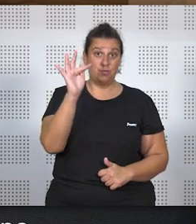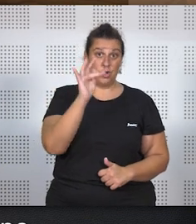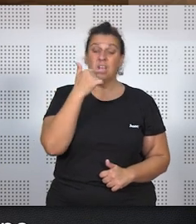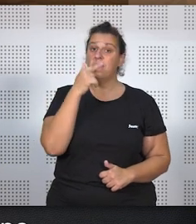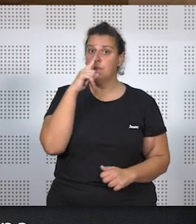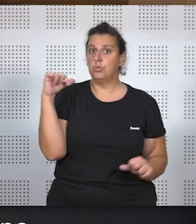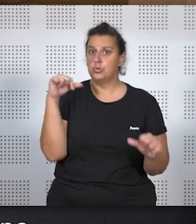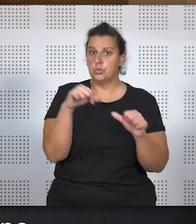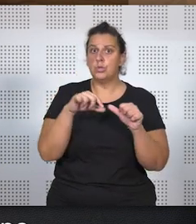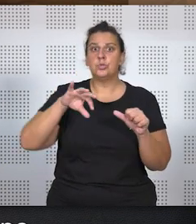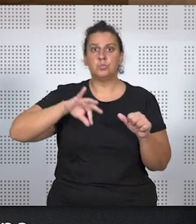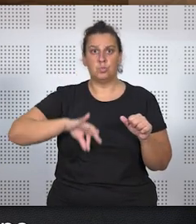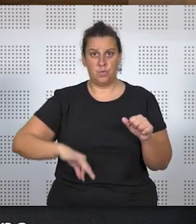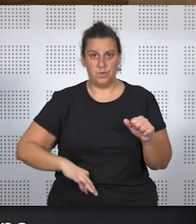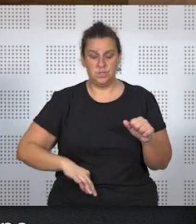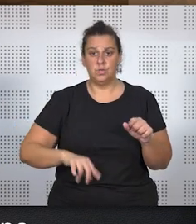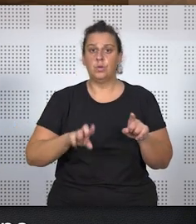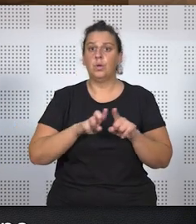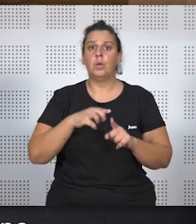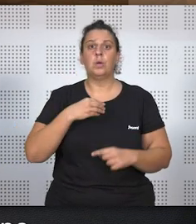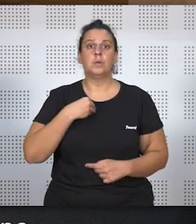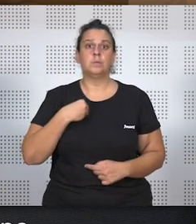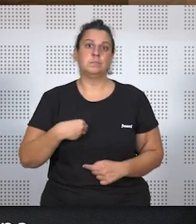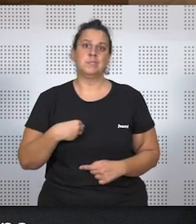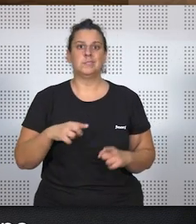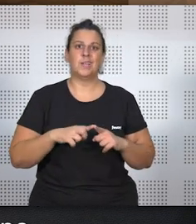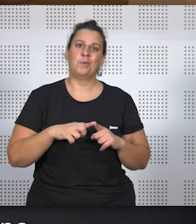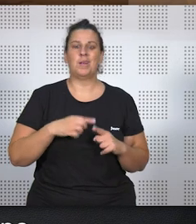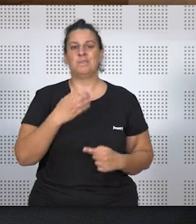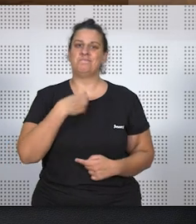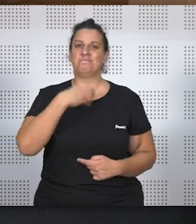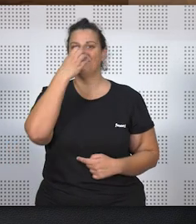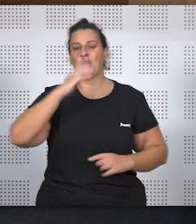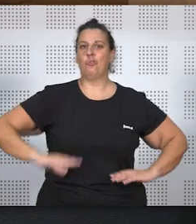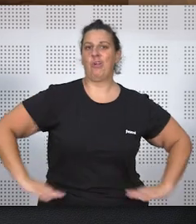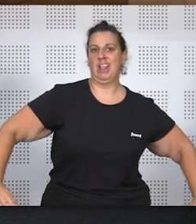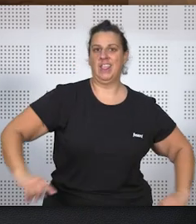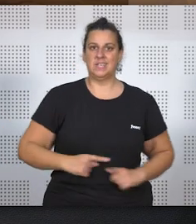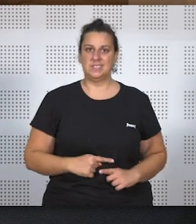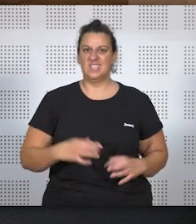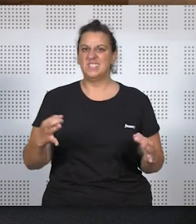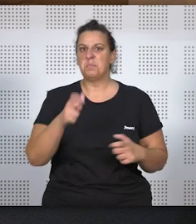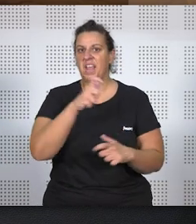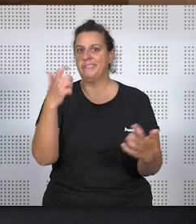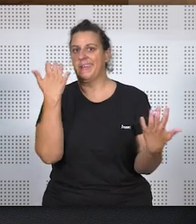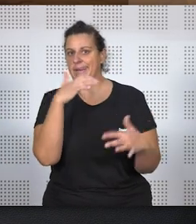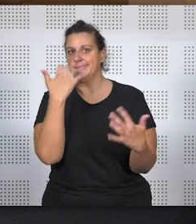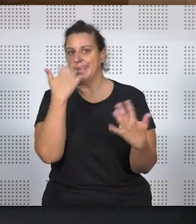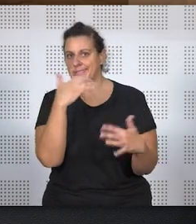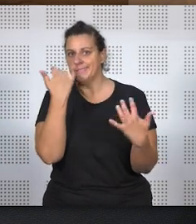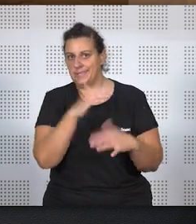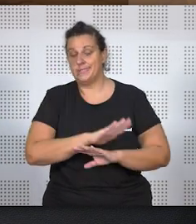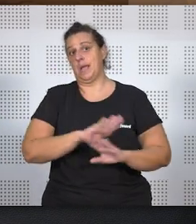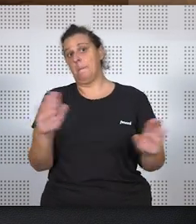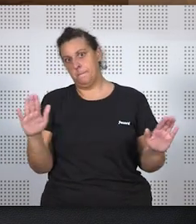tiempo que ejerció la profesión, se consideraba como un cantinflas con faldas, porque todo lo que ocasionaba eran risas,